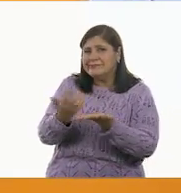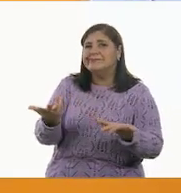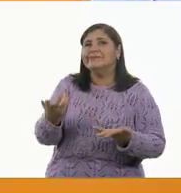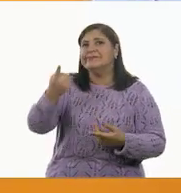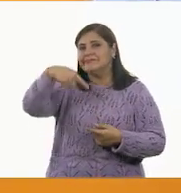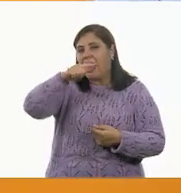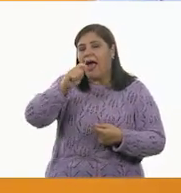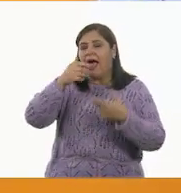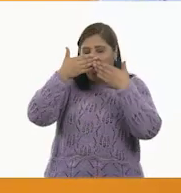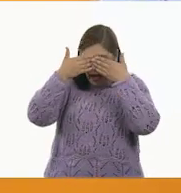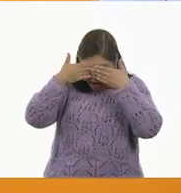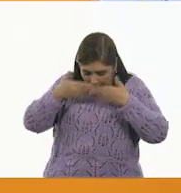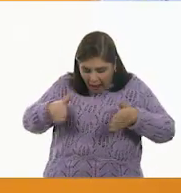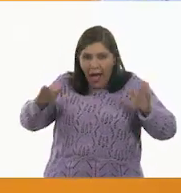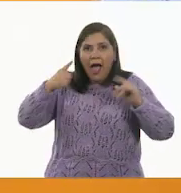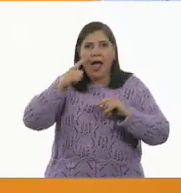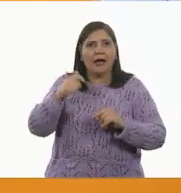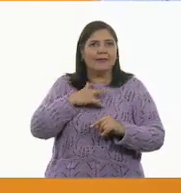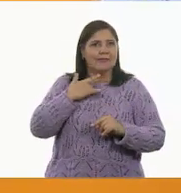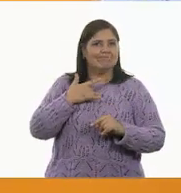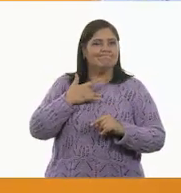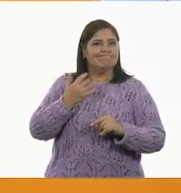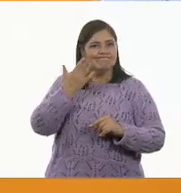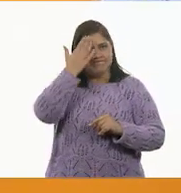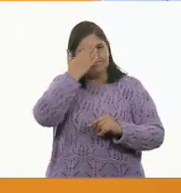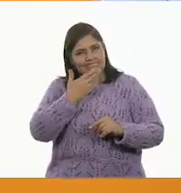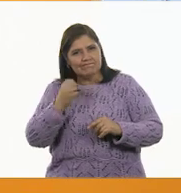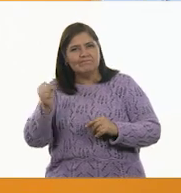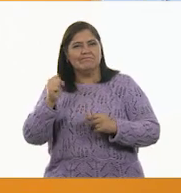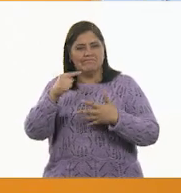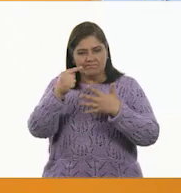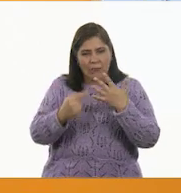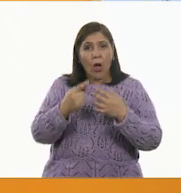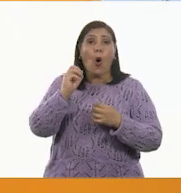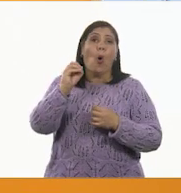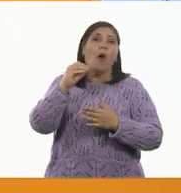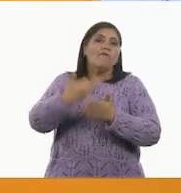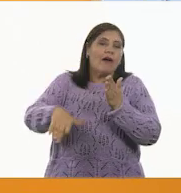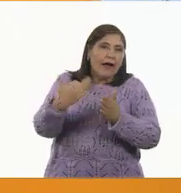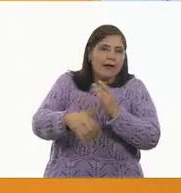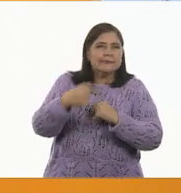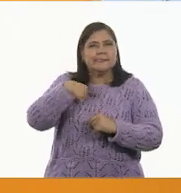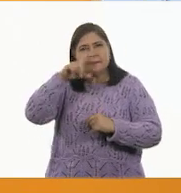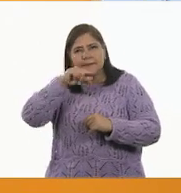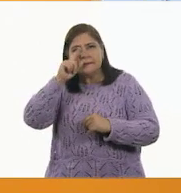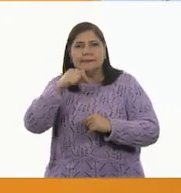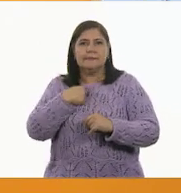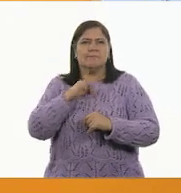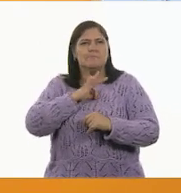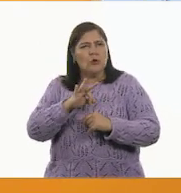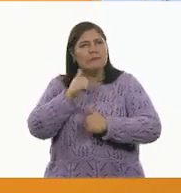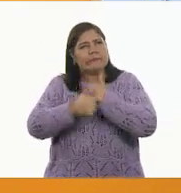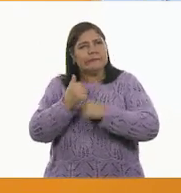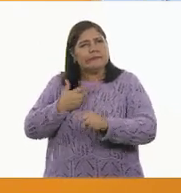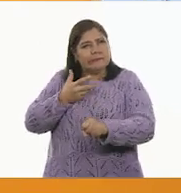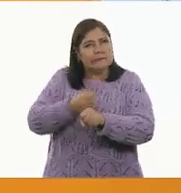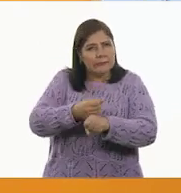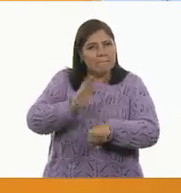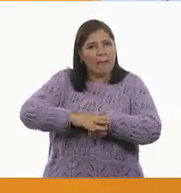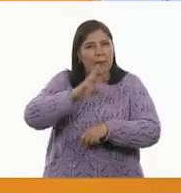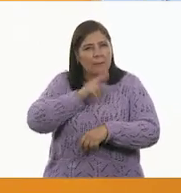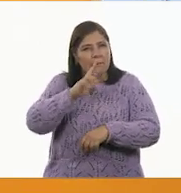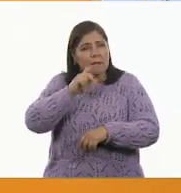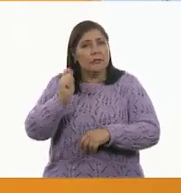conociendo estas fortalezas, estas áreas de oportunidad y que es muy importante que te conozcas sobre todo a ti mismo.